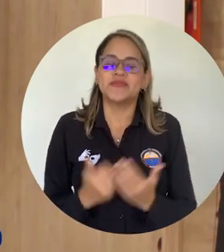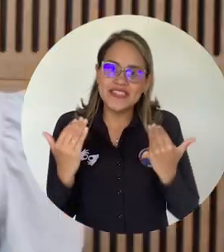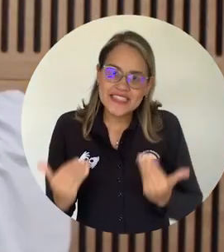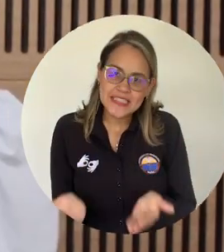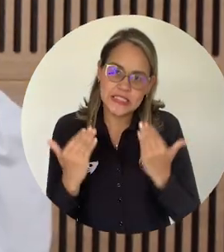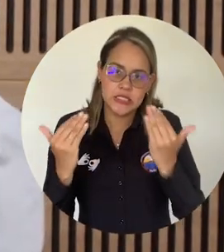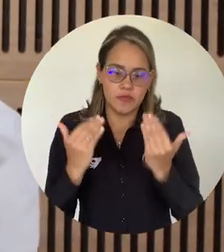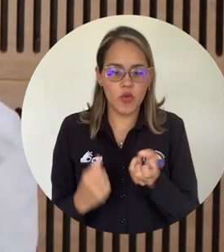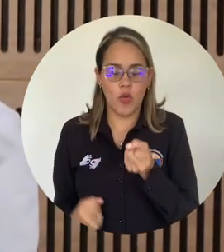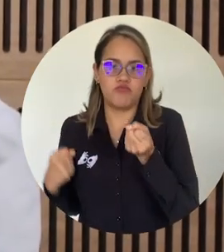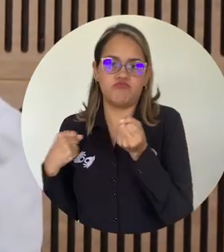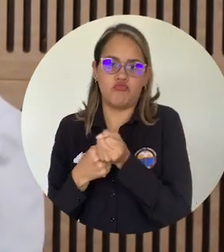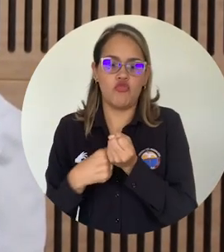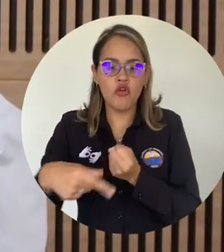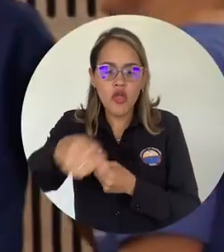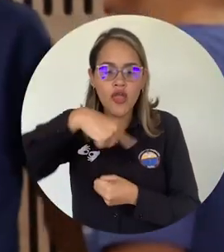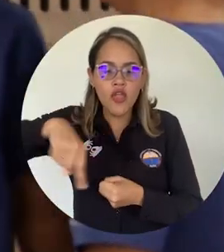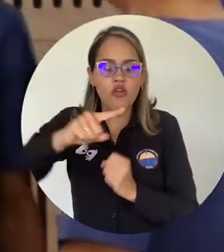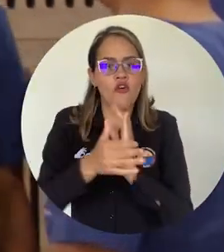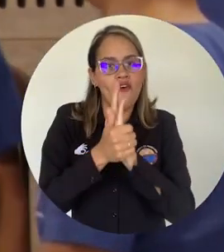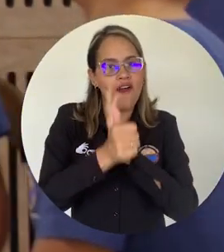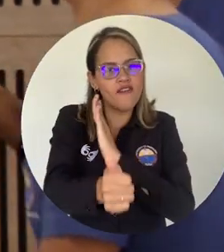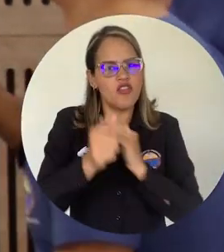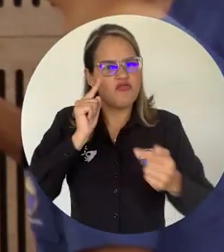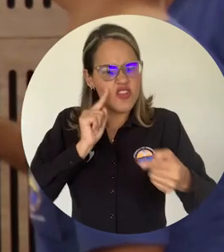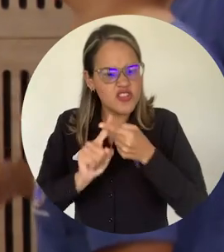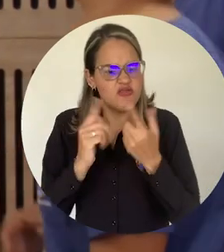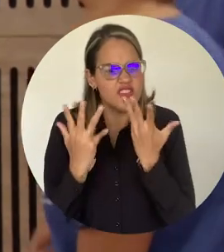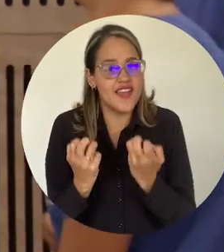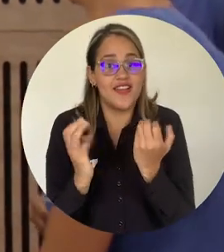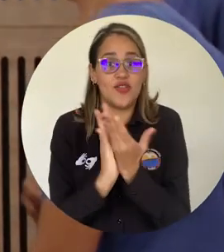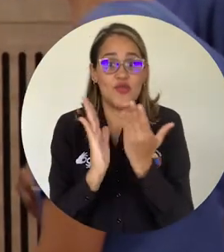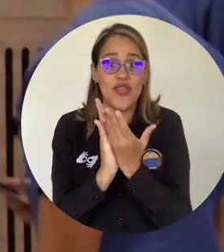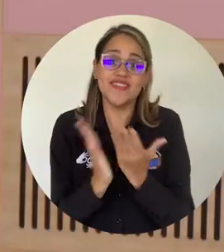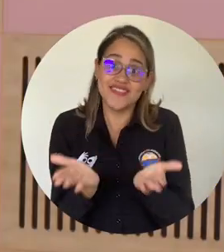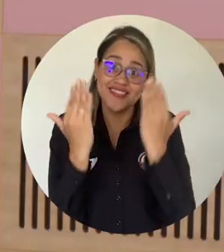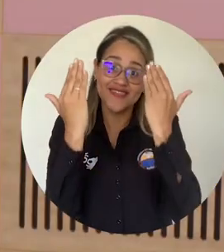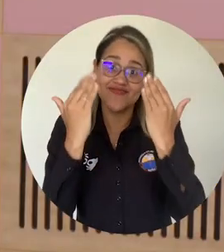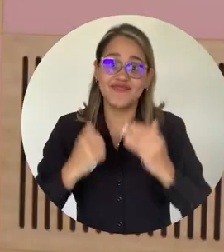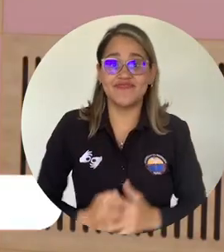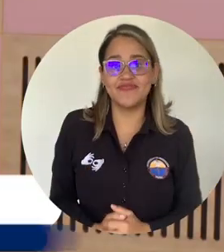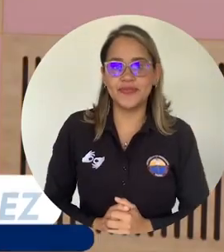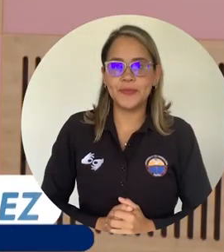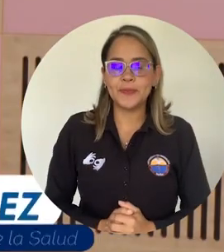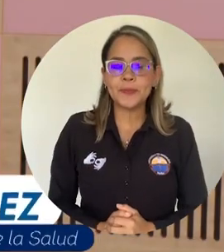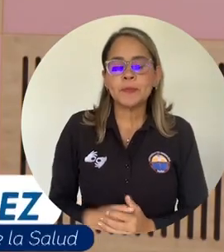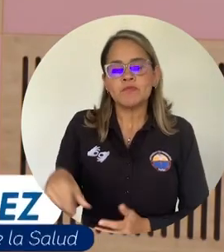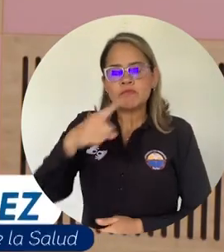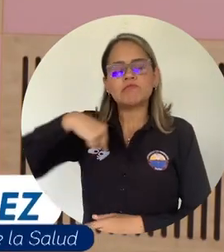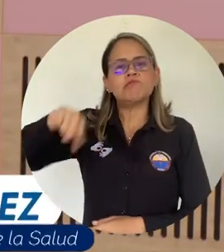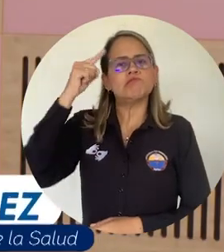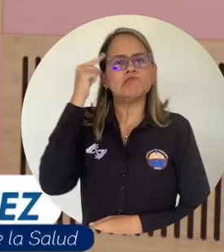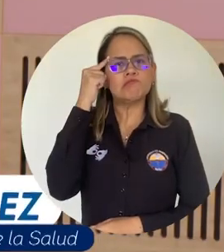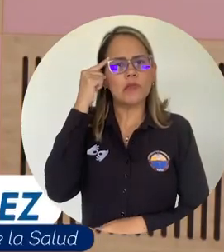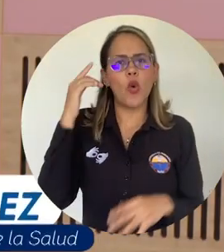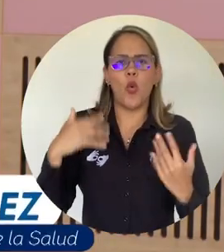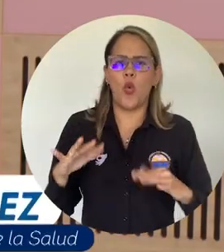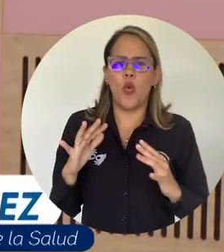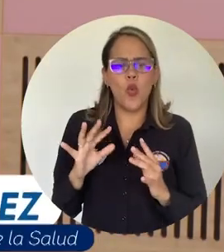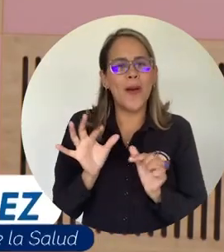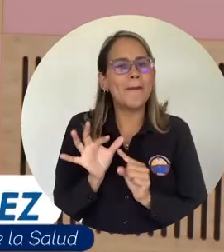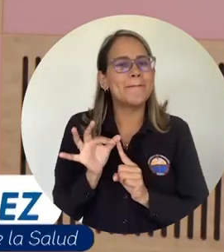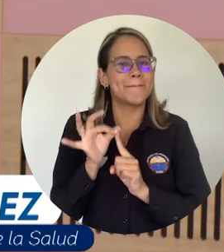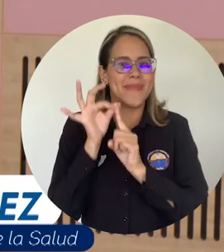de estudiar, pienso que va a fortalecer su actividad. Para nosotros este evento es muy significativo